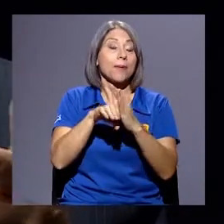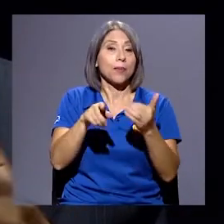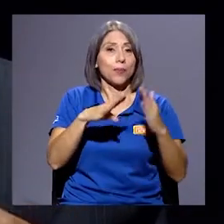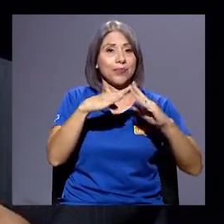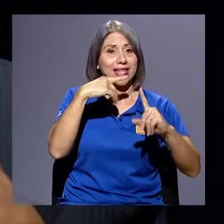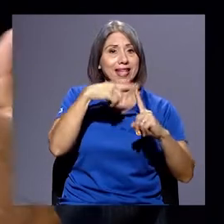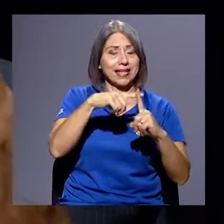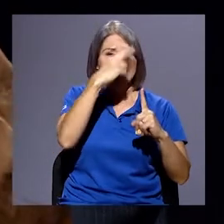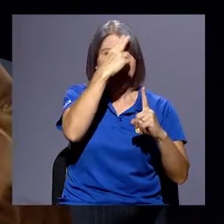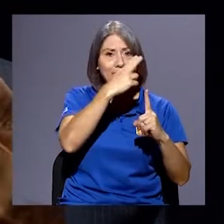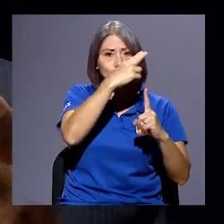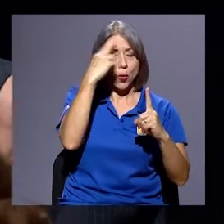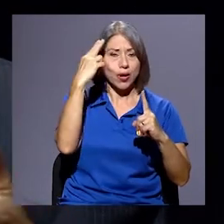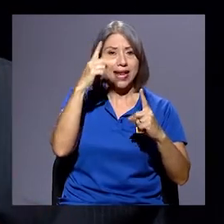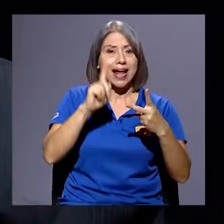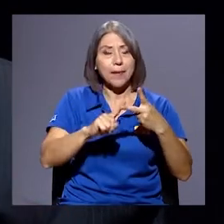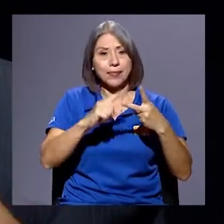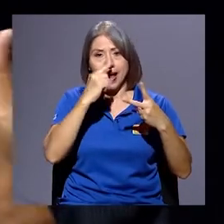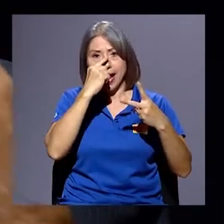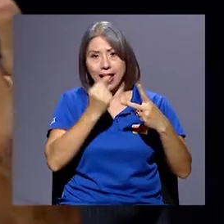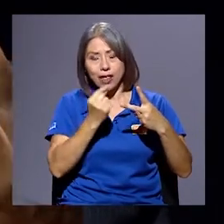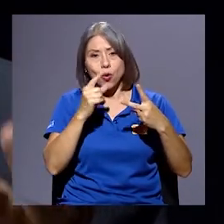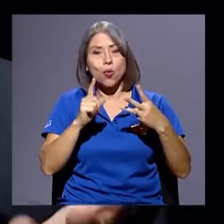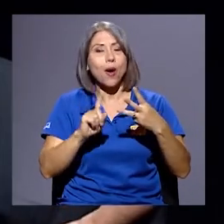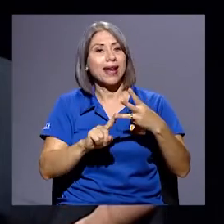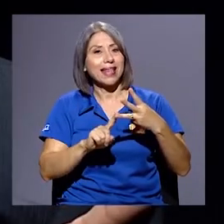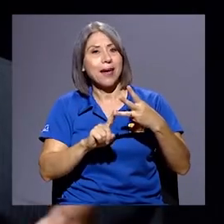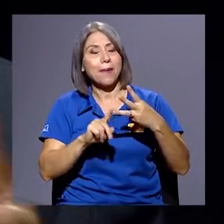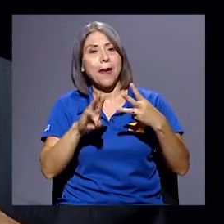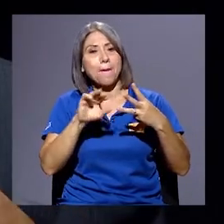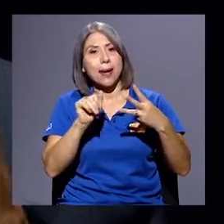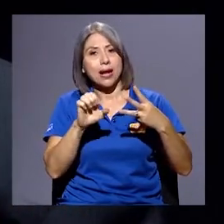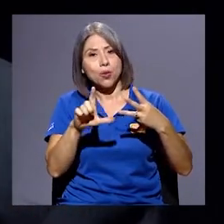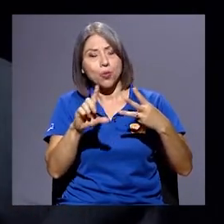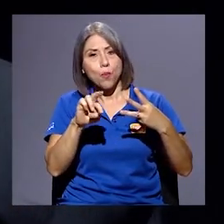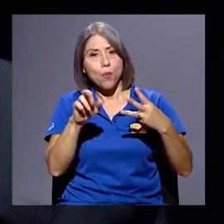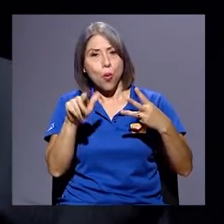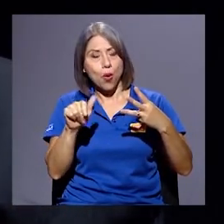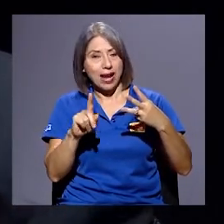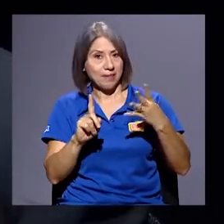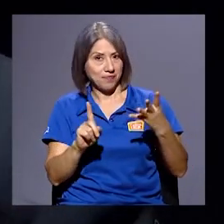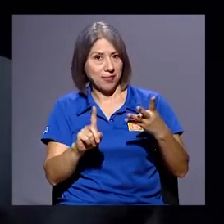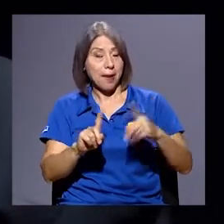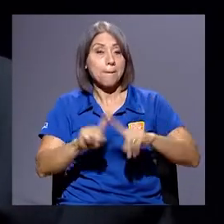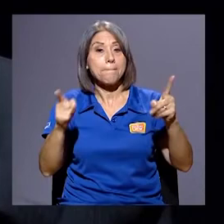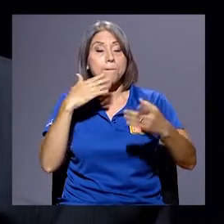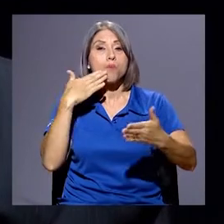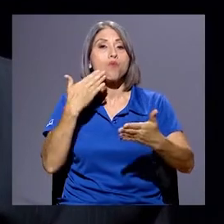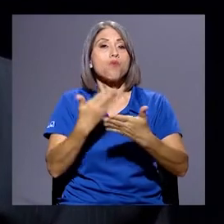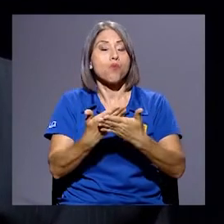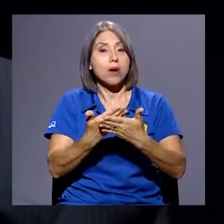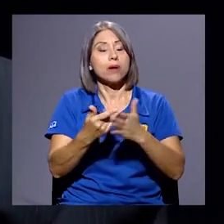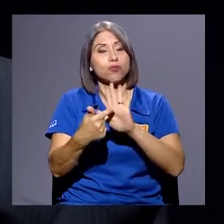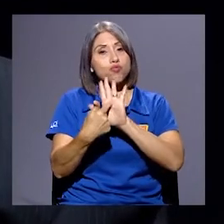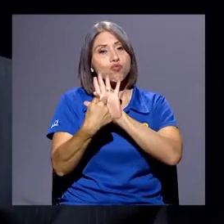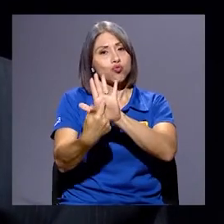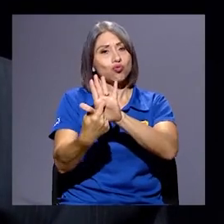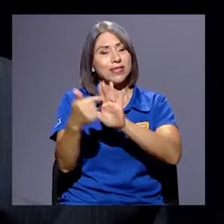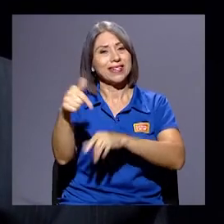Iglesia Católica, Calderón Guardia. Sí, sí es. Manuel Mora. Pero es bueno mostrar esto porque